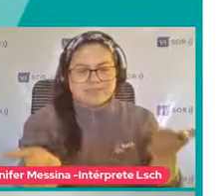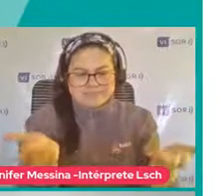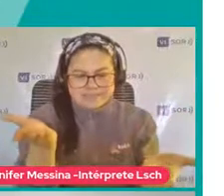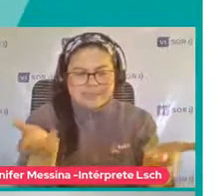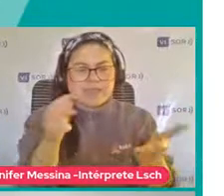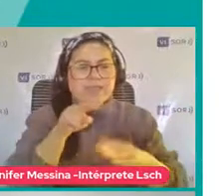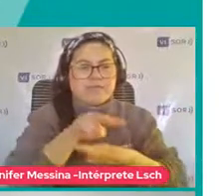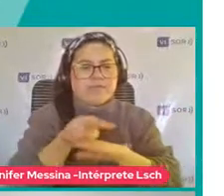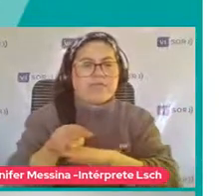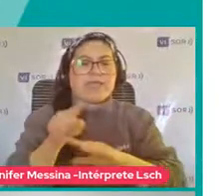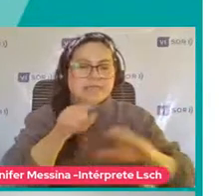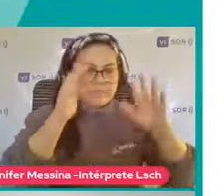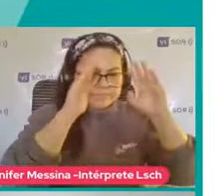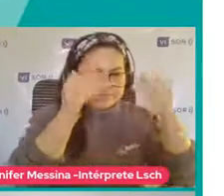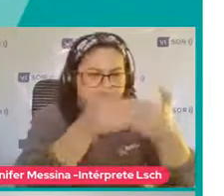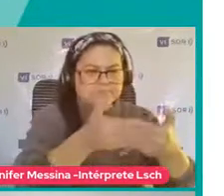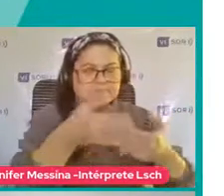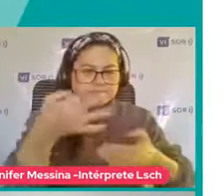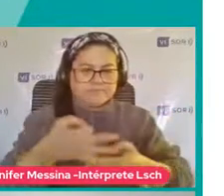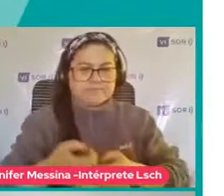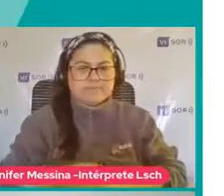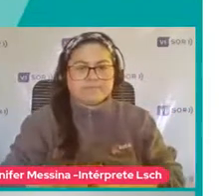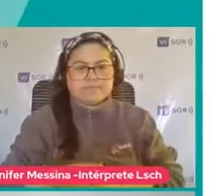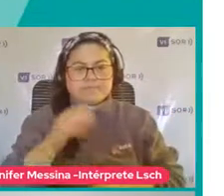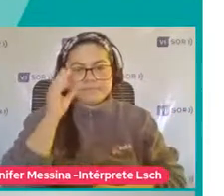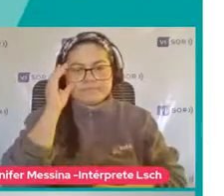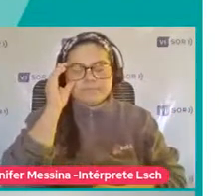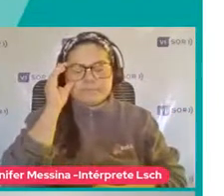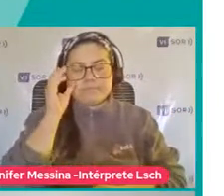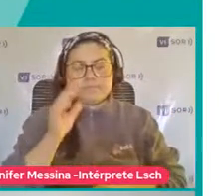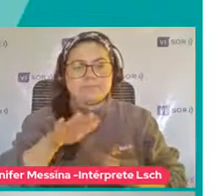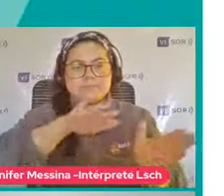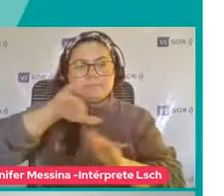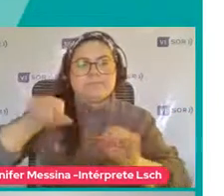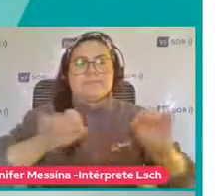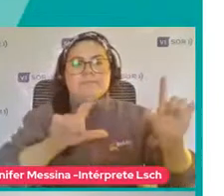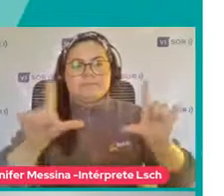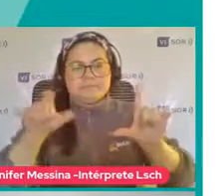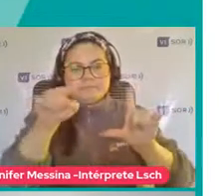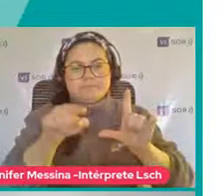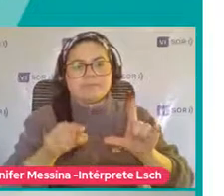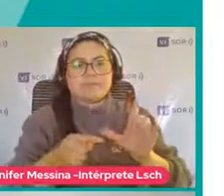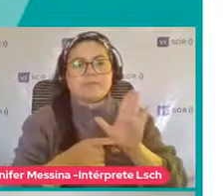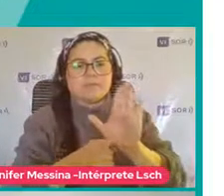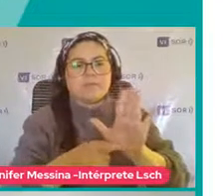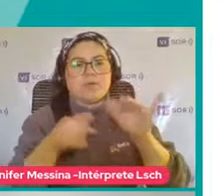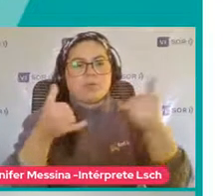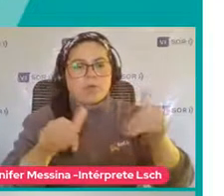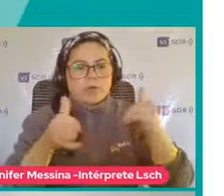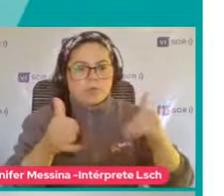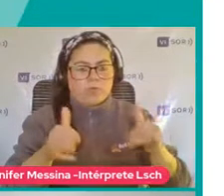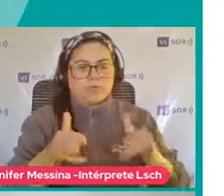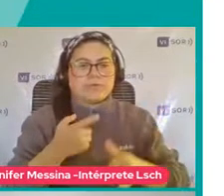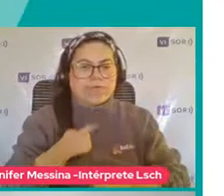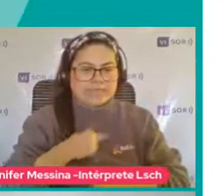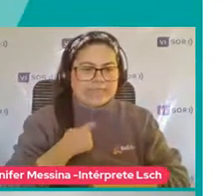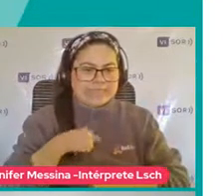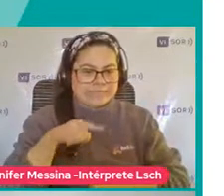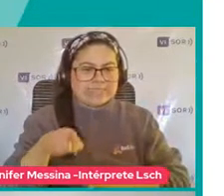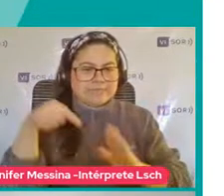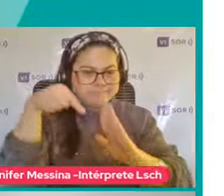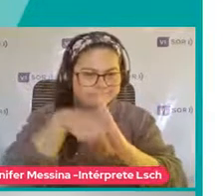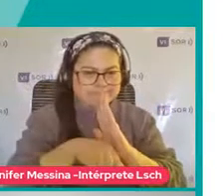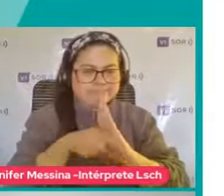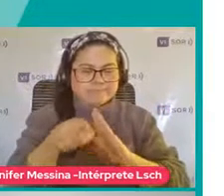autista Del espectro autista Si pasamos a la siguiente Y nos vamos al juego Que es lo que a me interesa Profundizar En